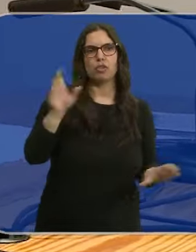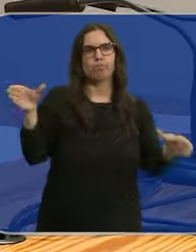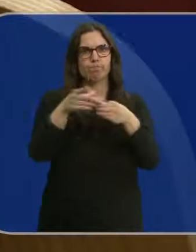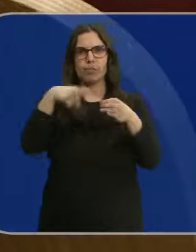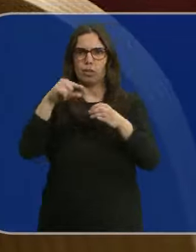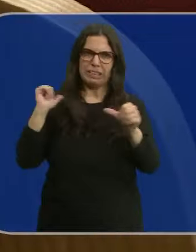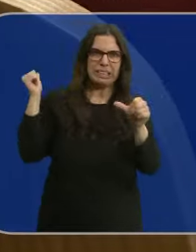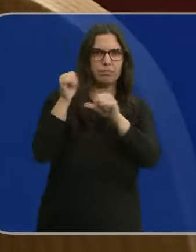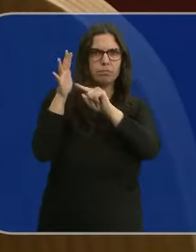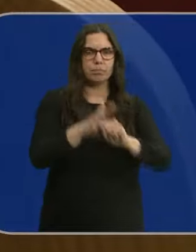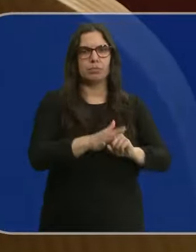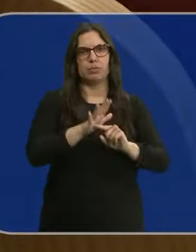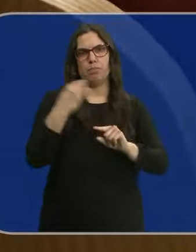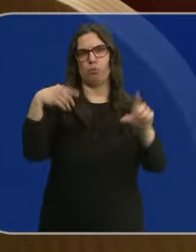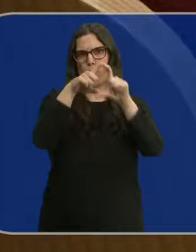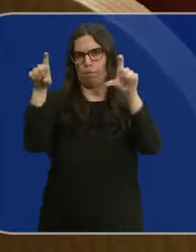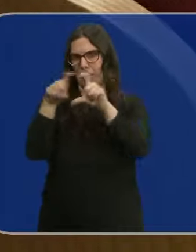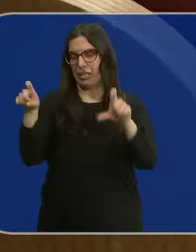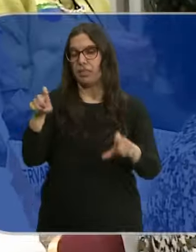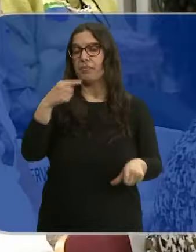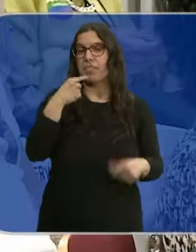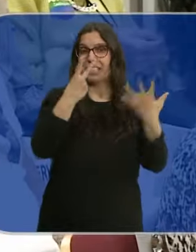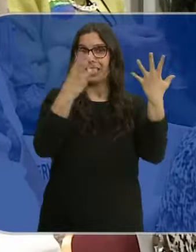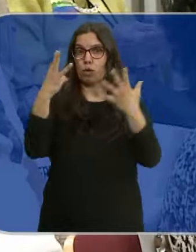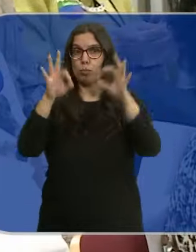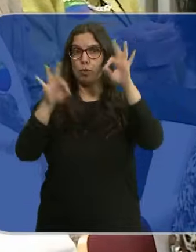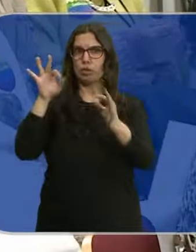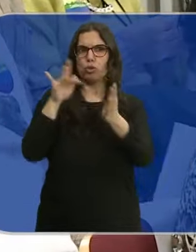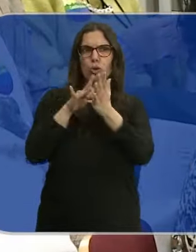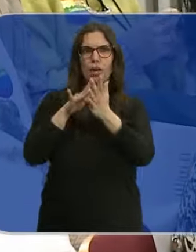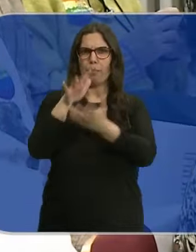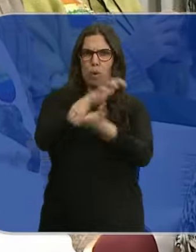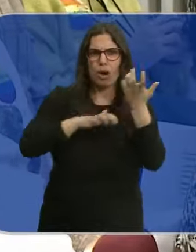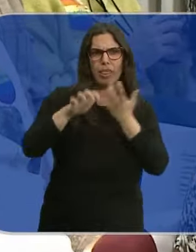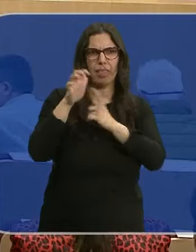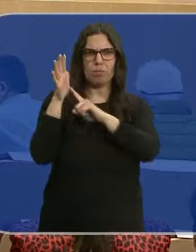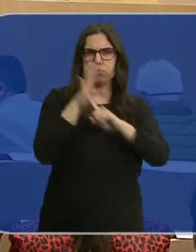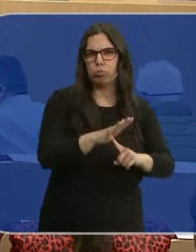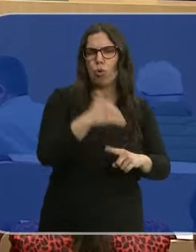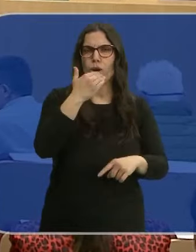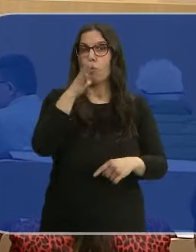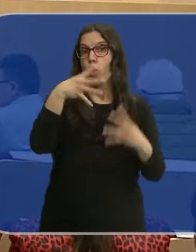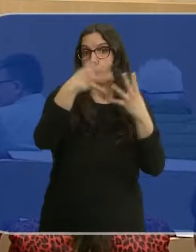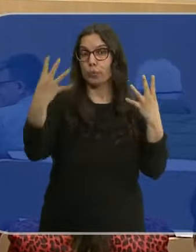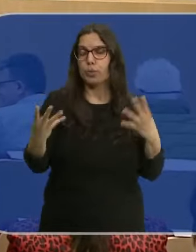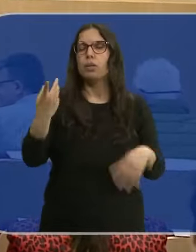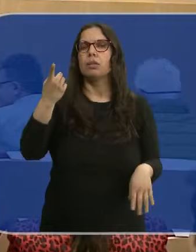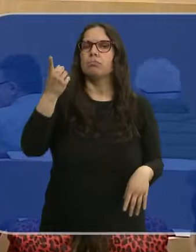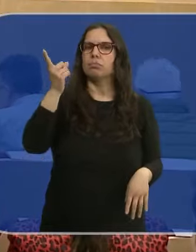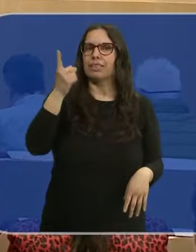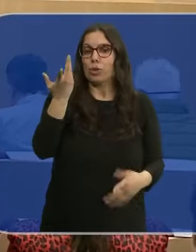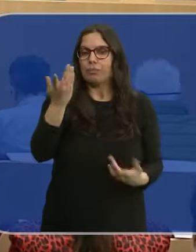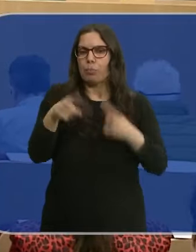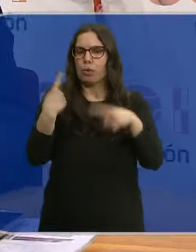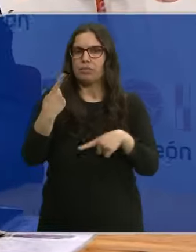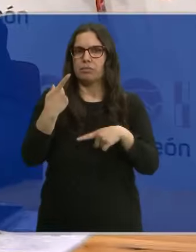discriminado en los centros de trabajo. Aseguran que el 78% sufre algún tipo de violencia por su orientación sexual y que la falta de